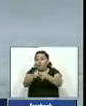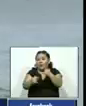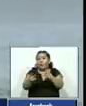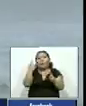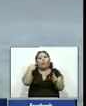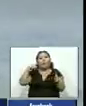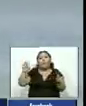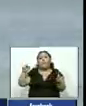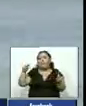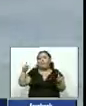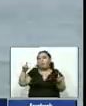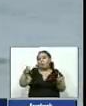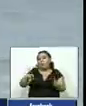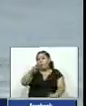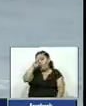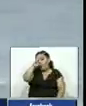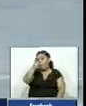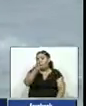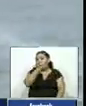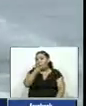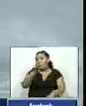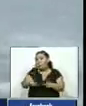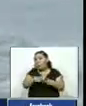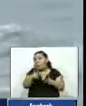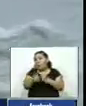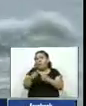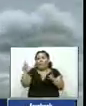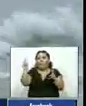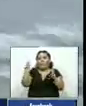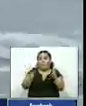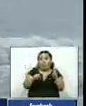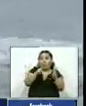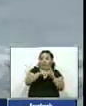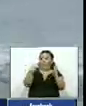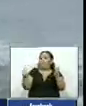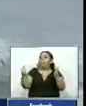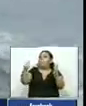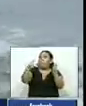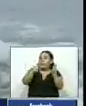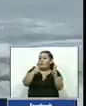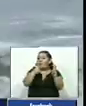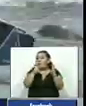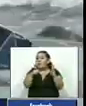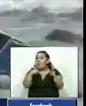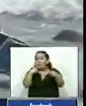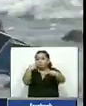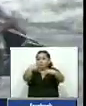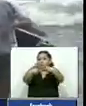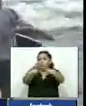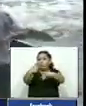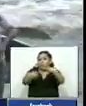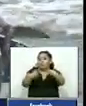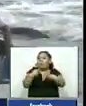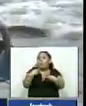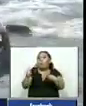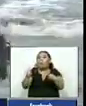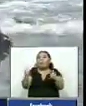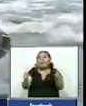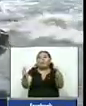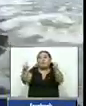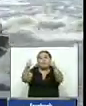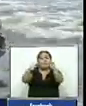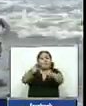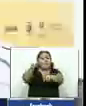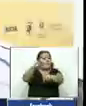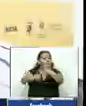Brandon Sanford de Dominicana y Julian Schreiser de Uruguay ahí si queda entre los primeros dos lugares va a clasificar a la